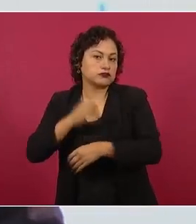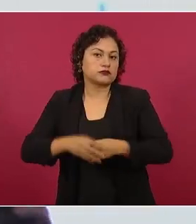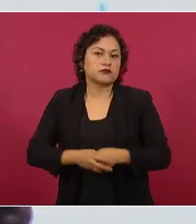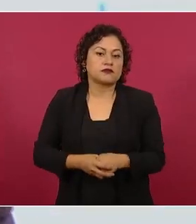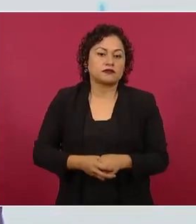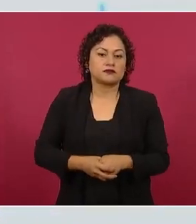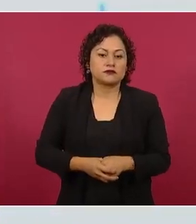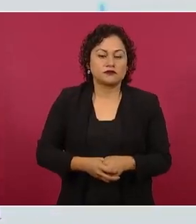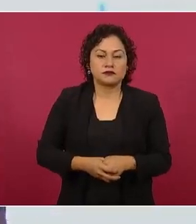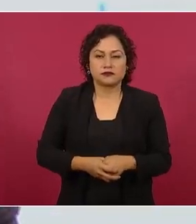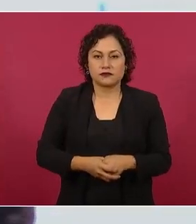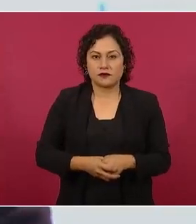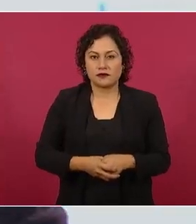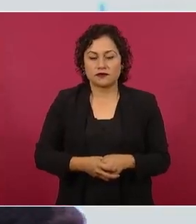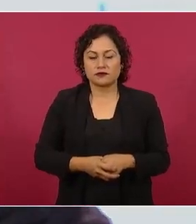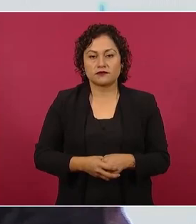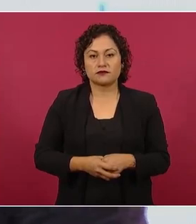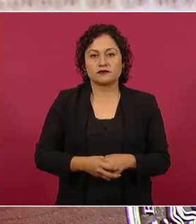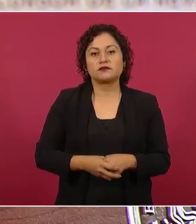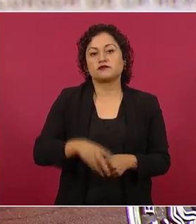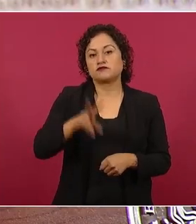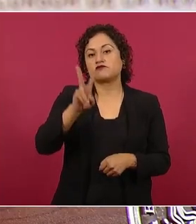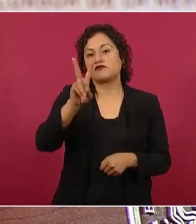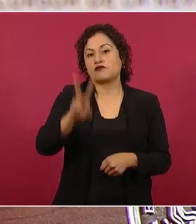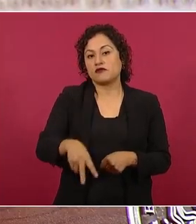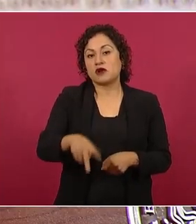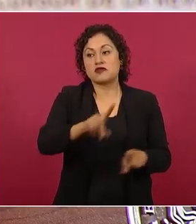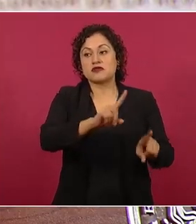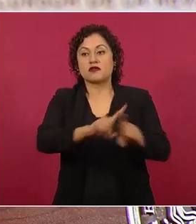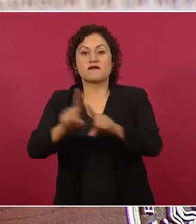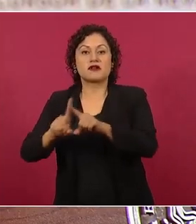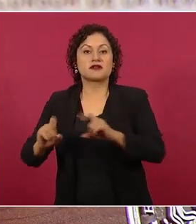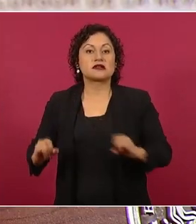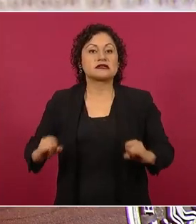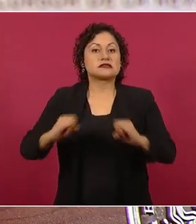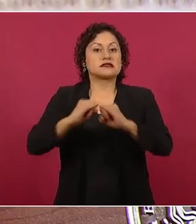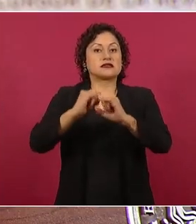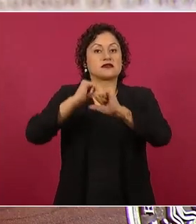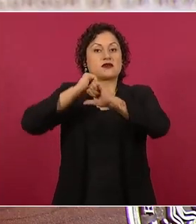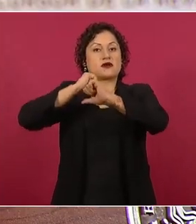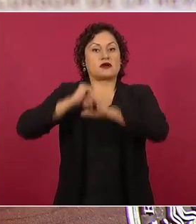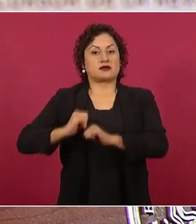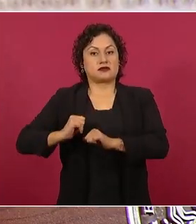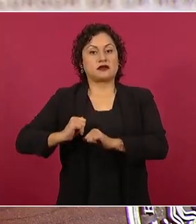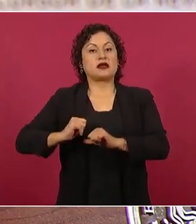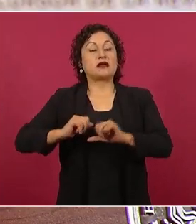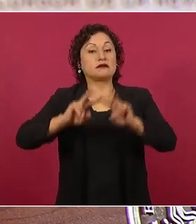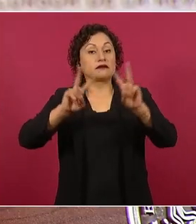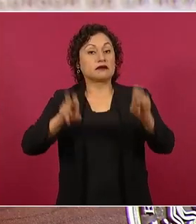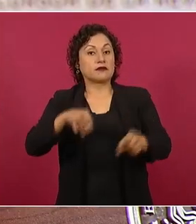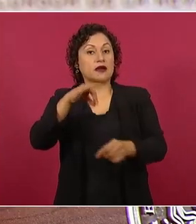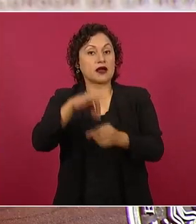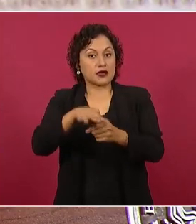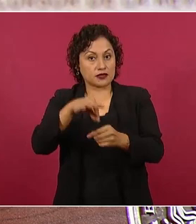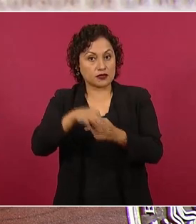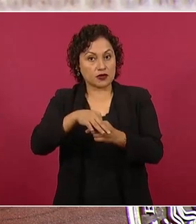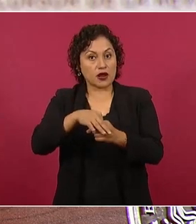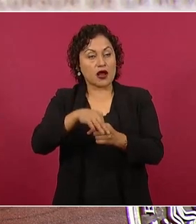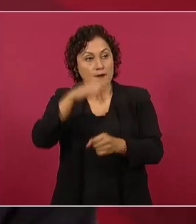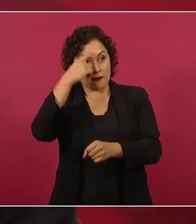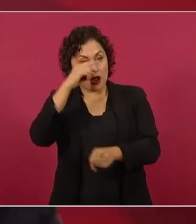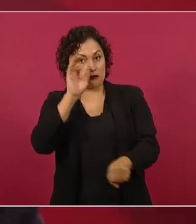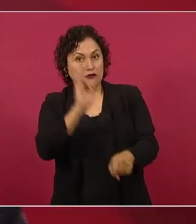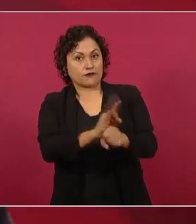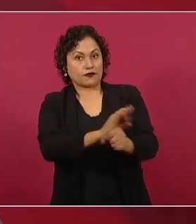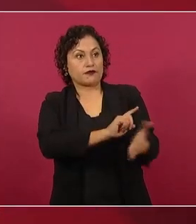encargadas de organizar las elecciones y de decir el derecho electoral, como ya lo hemos subrayado,